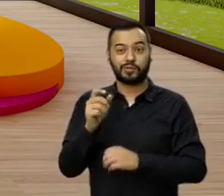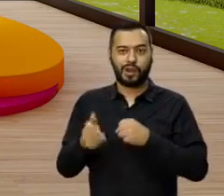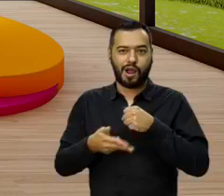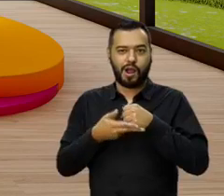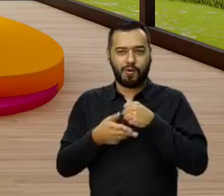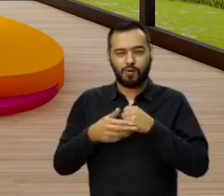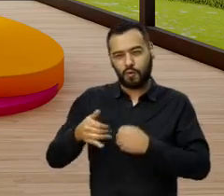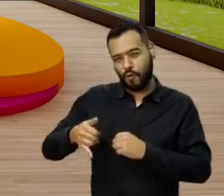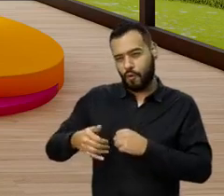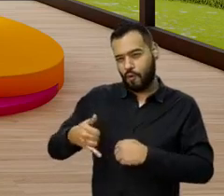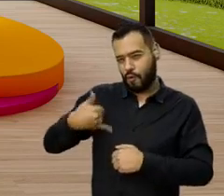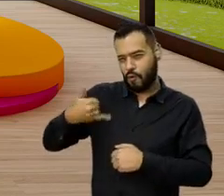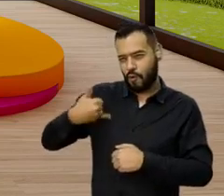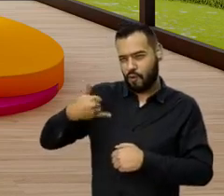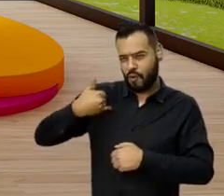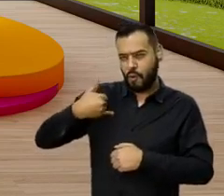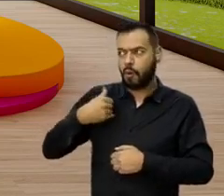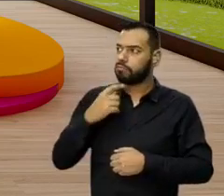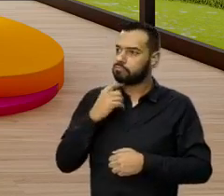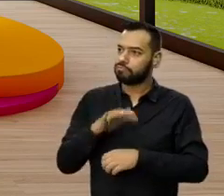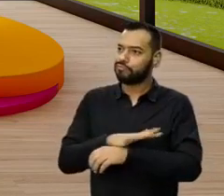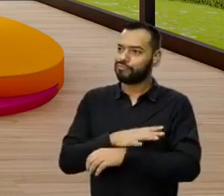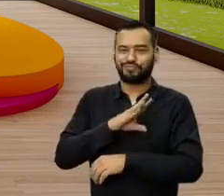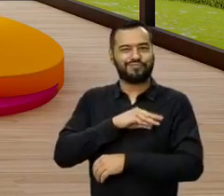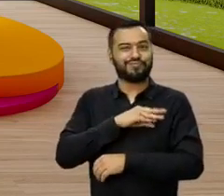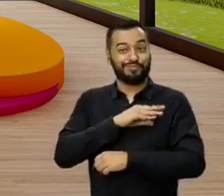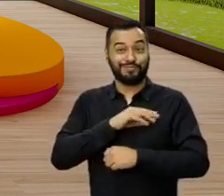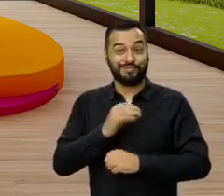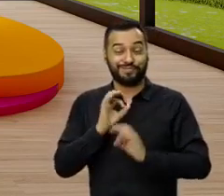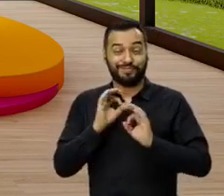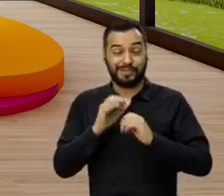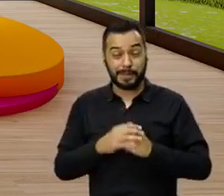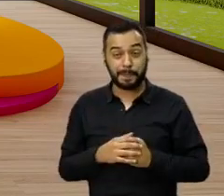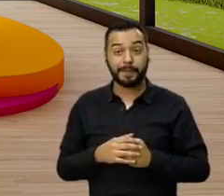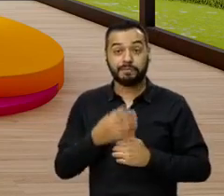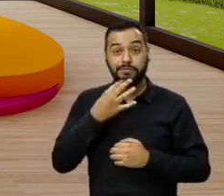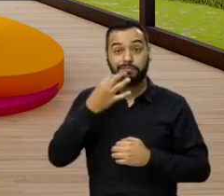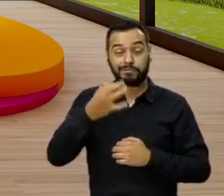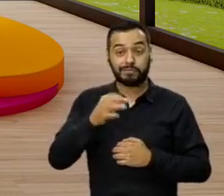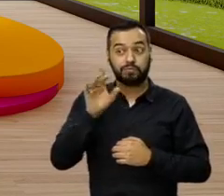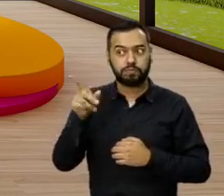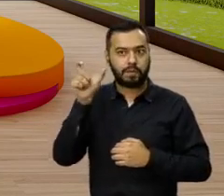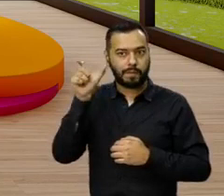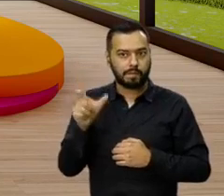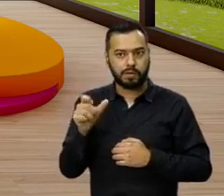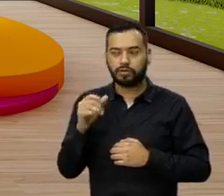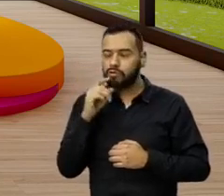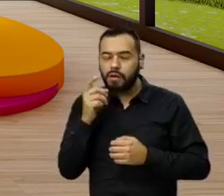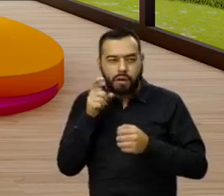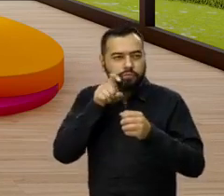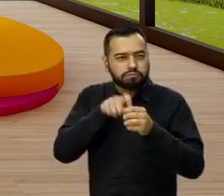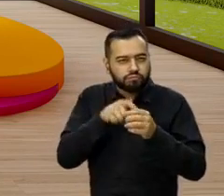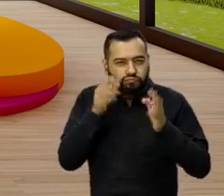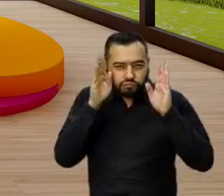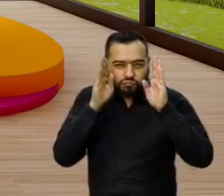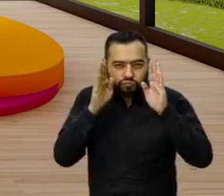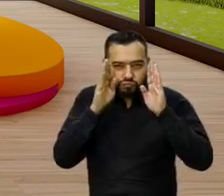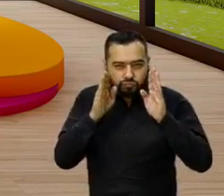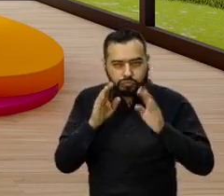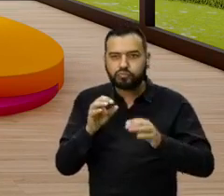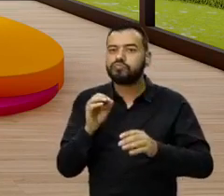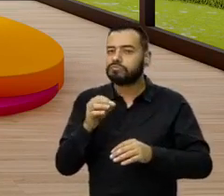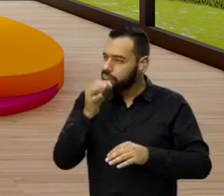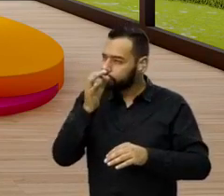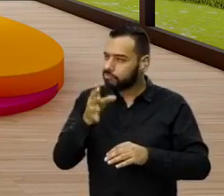ahorrador joven y eso es gratificante. Sí, es cierto, es cierto y yo creo que ya estuvo conectada aquí, yo creo que estuvo